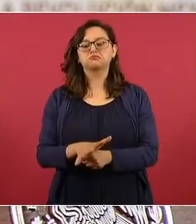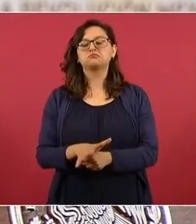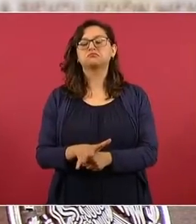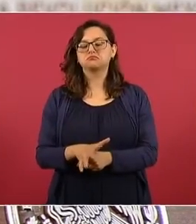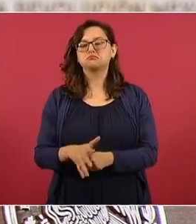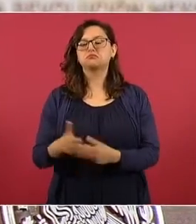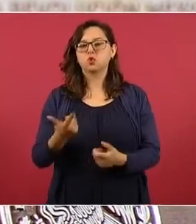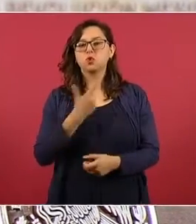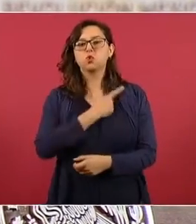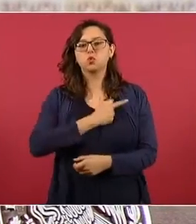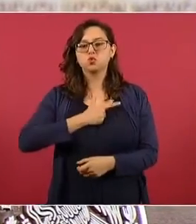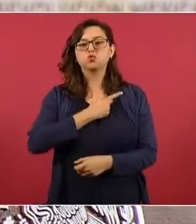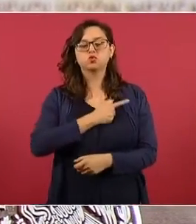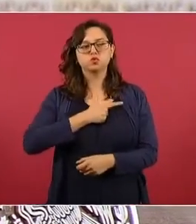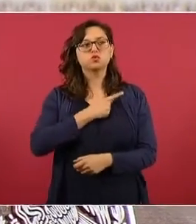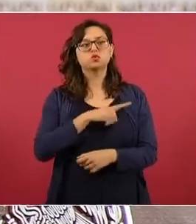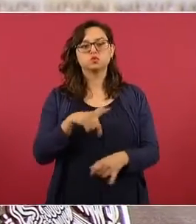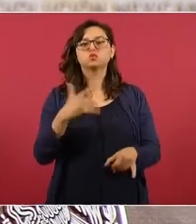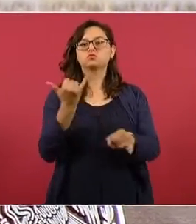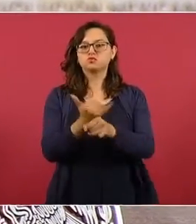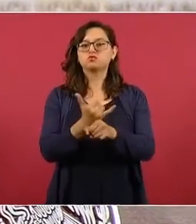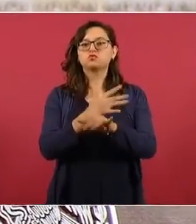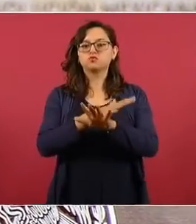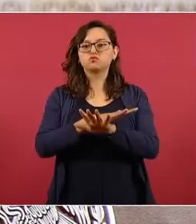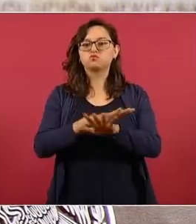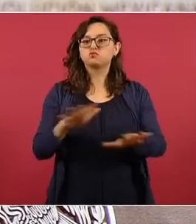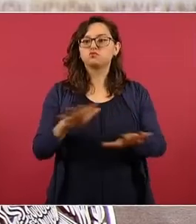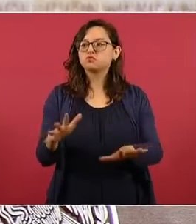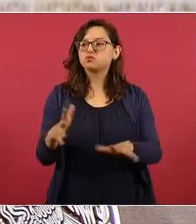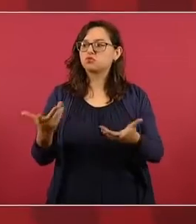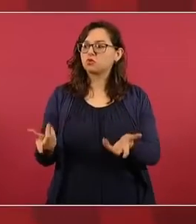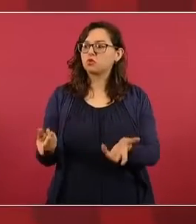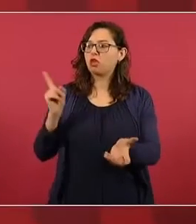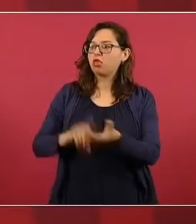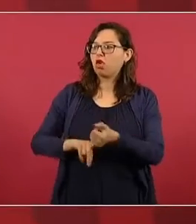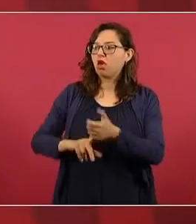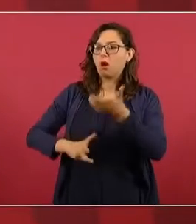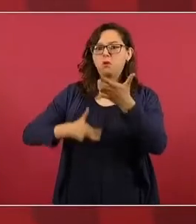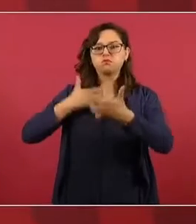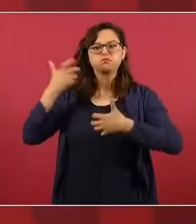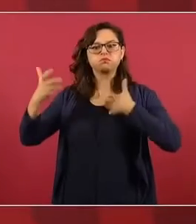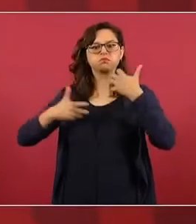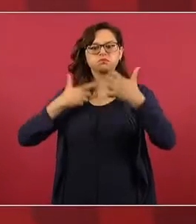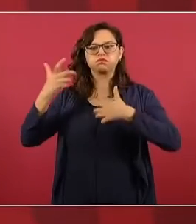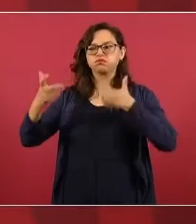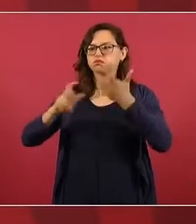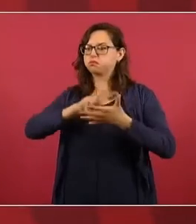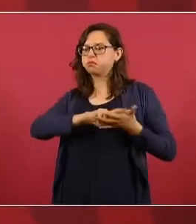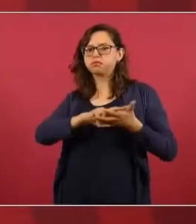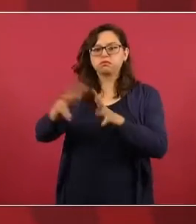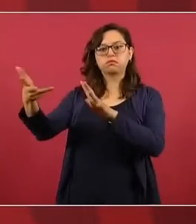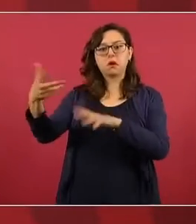que no hubo actos de violencia